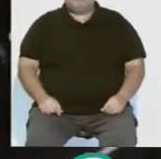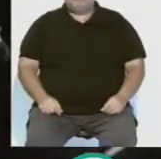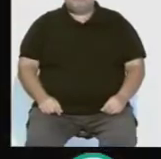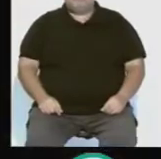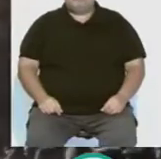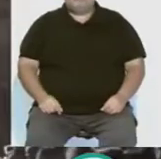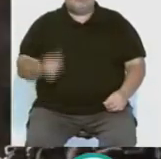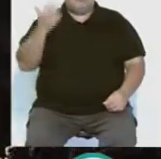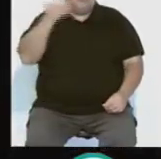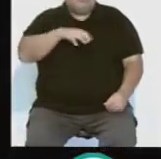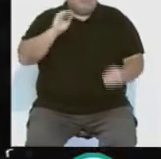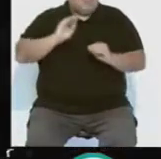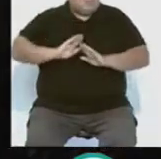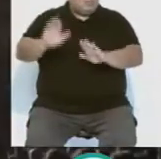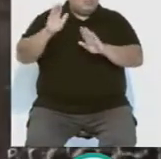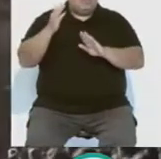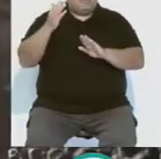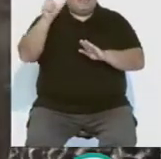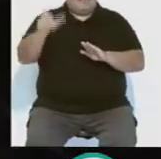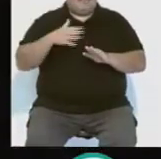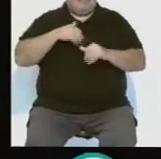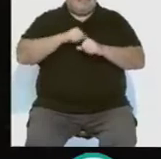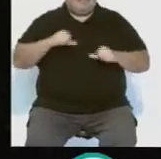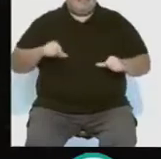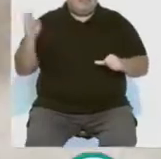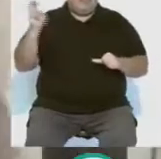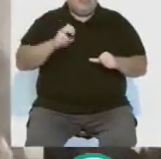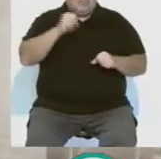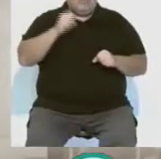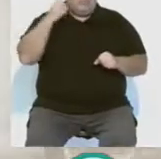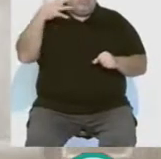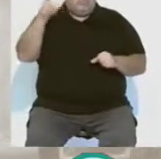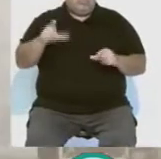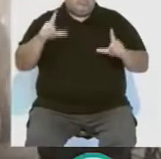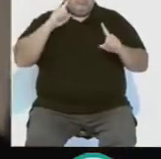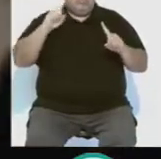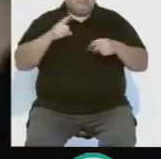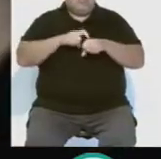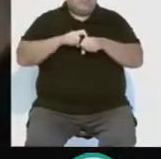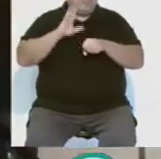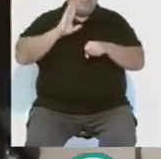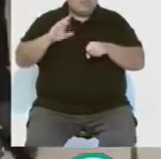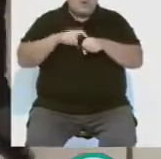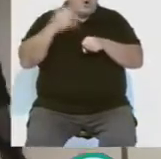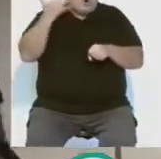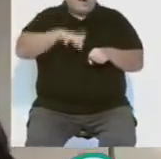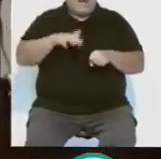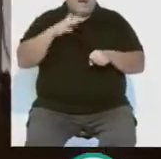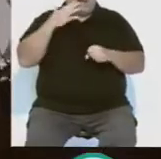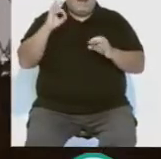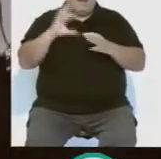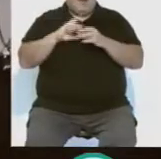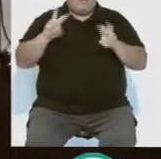Con un estilo único y distintivo, Frankie Chávez se ha establecido como uno de los músicos más originales de la nueva escena